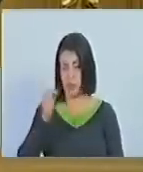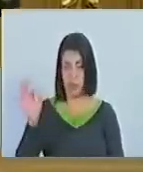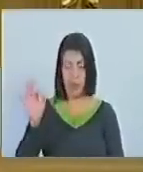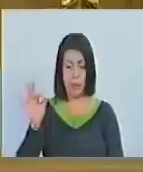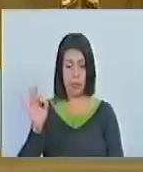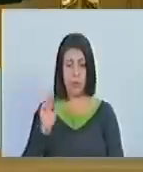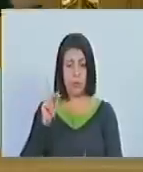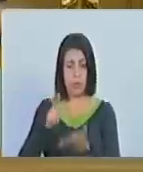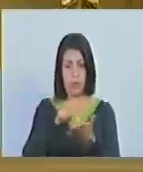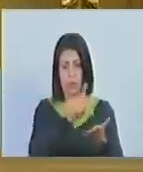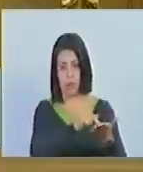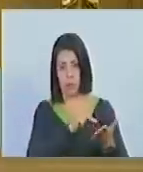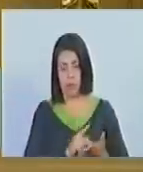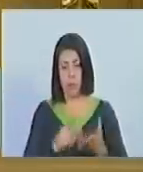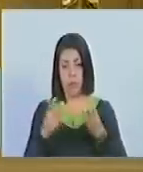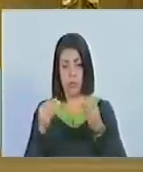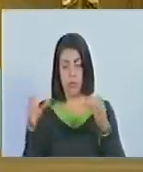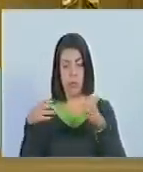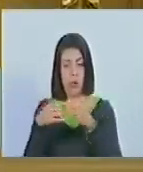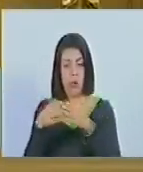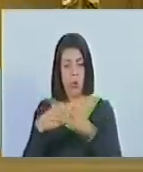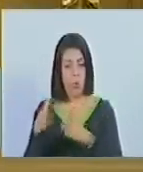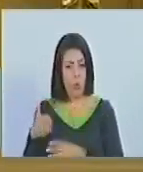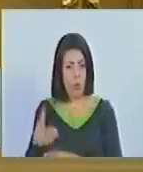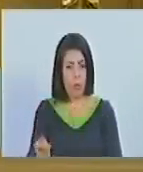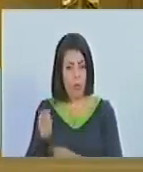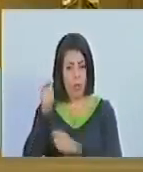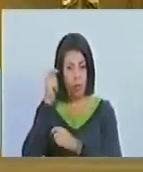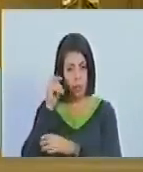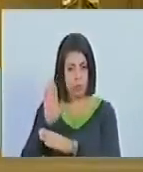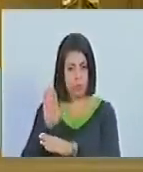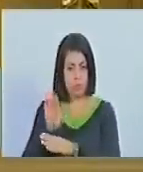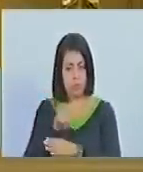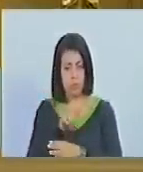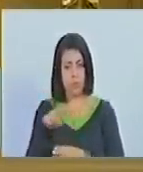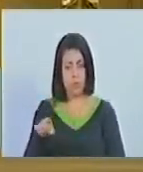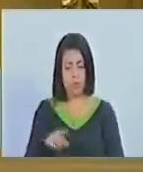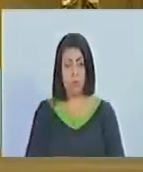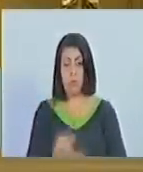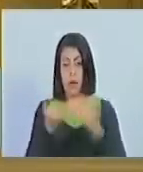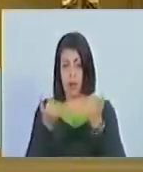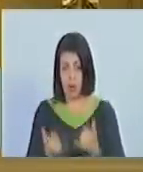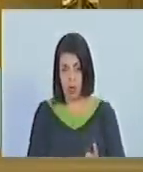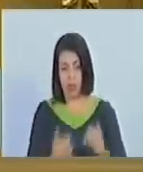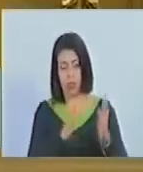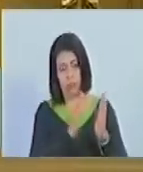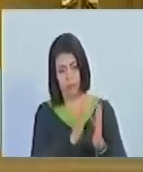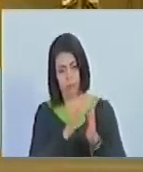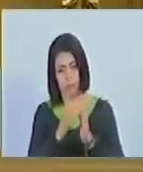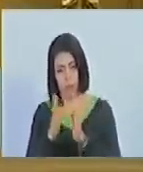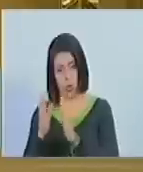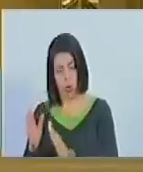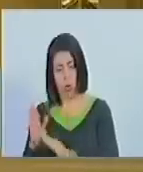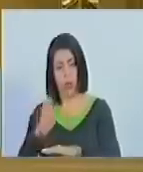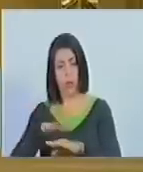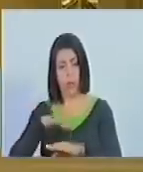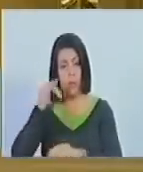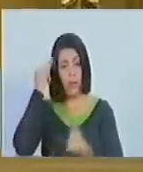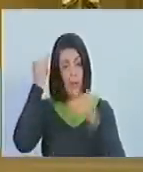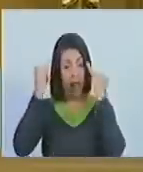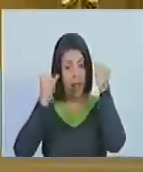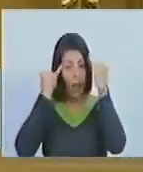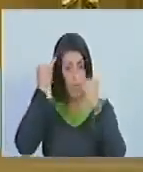actores protagónicos del sector pesquero y acuícola en este orden de idea es preciso destacar